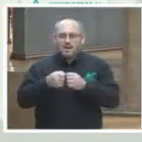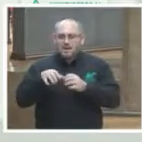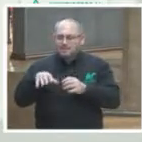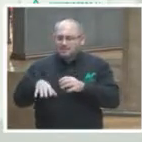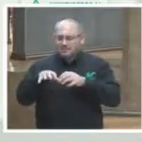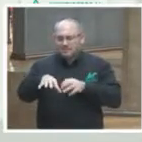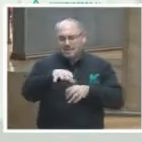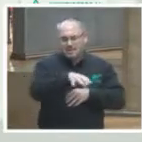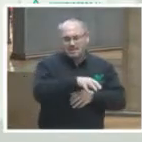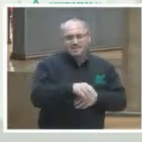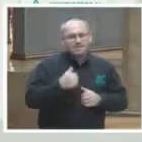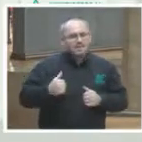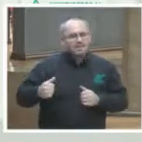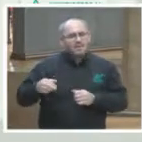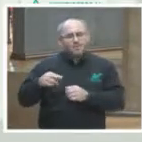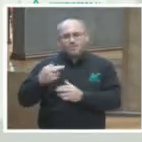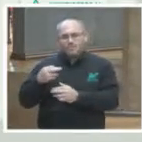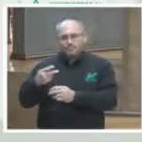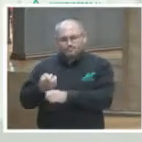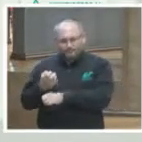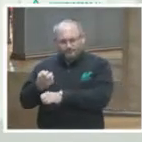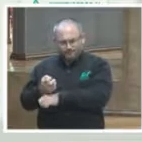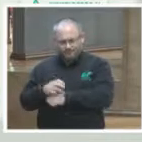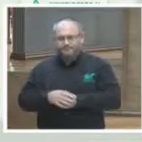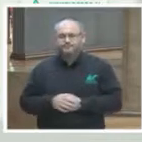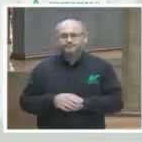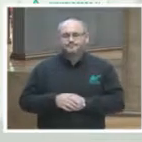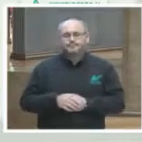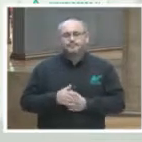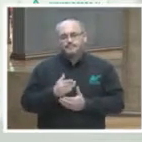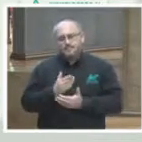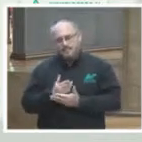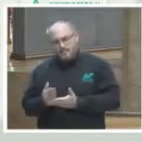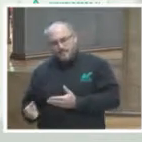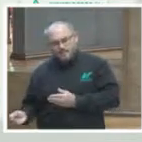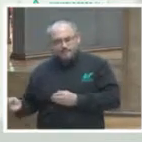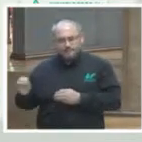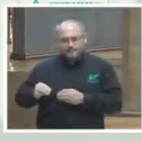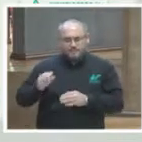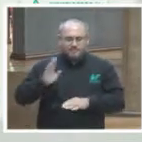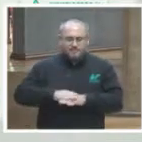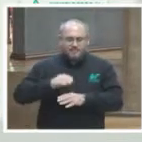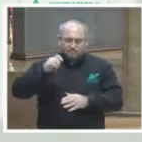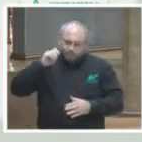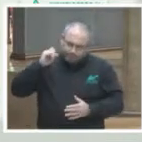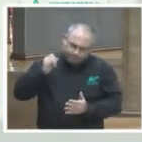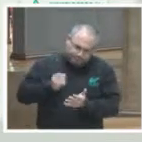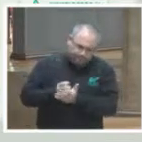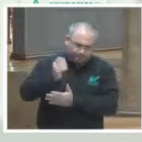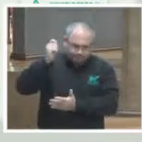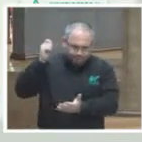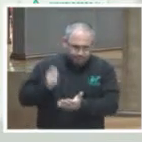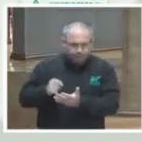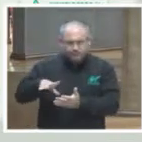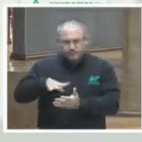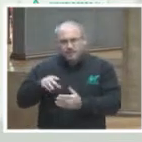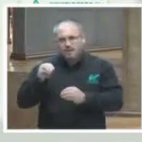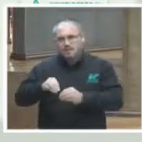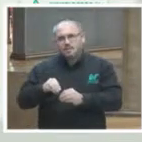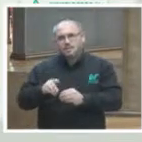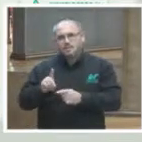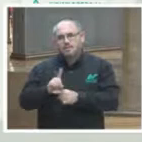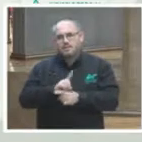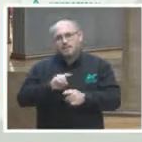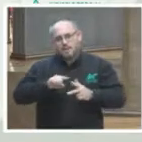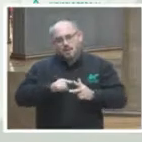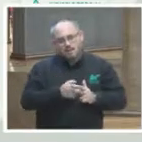de las salas regionales esto sumado a las sentencias al cúmulo de sentencias que ha dictado la sala superior desde su